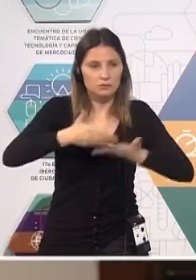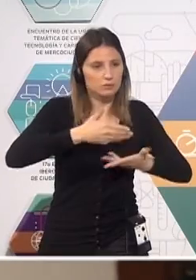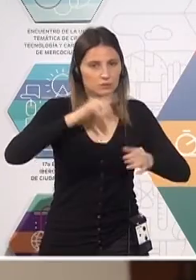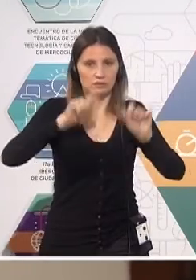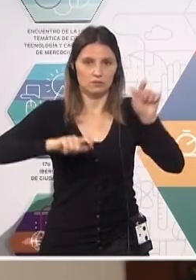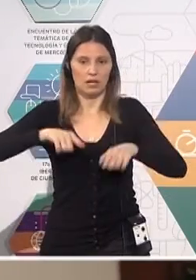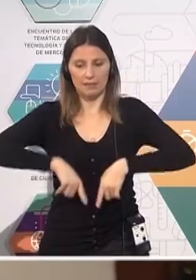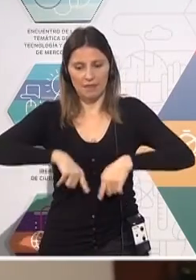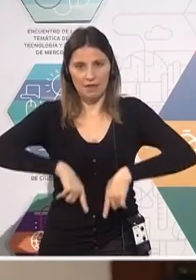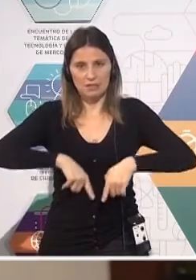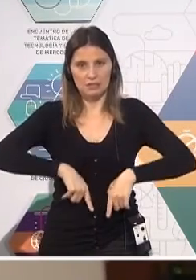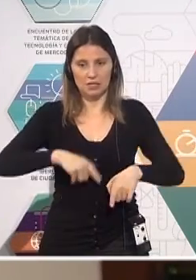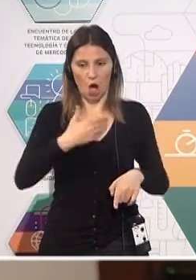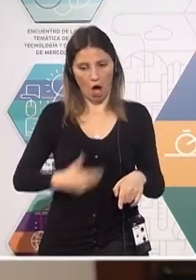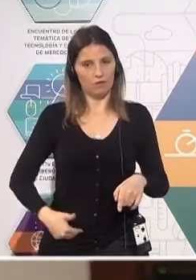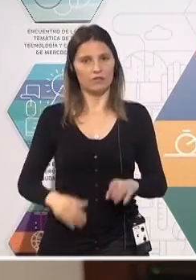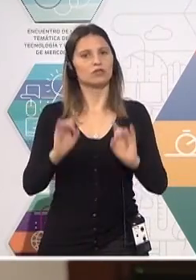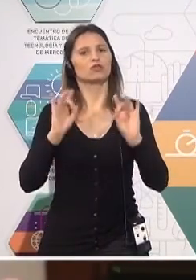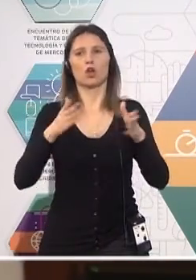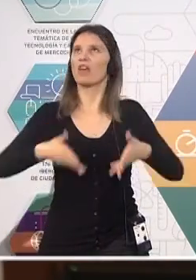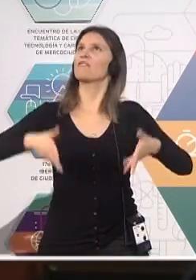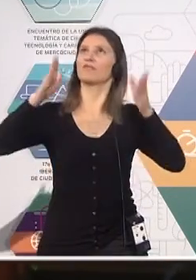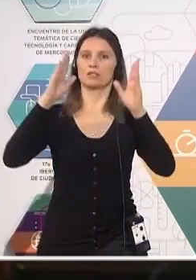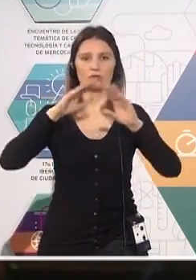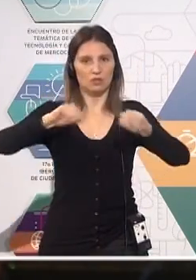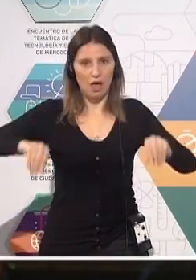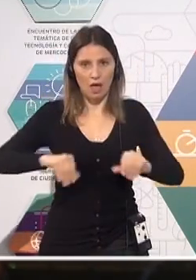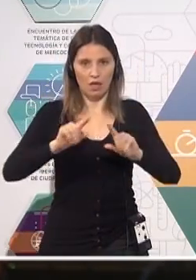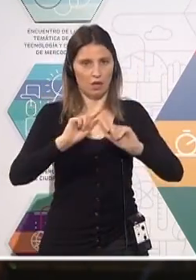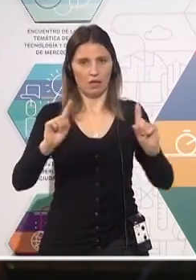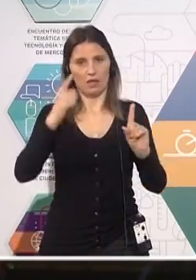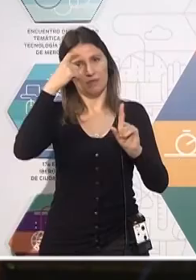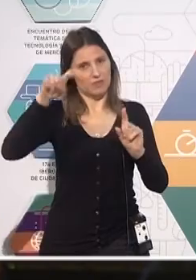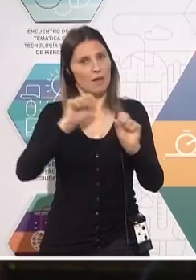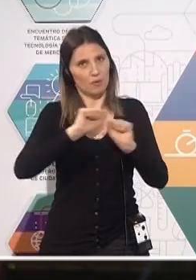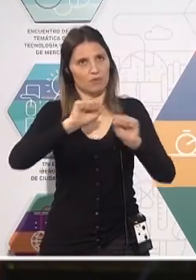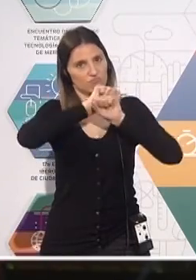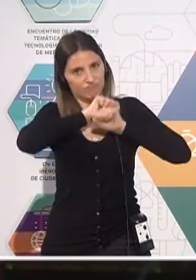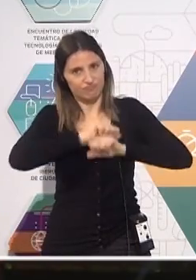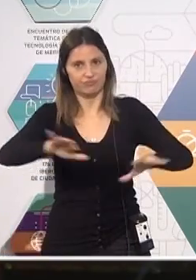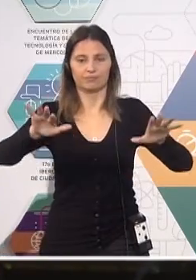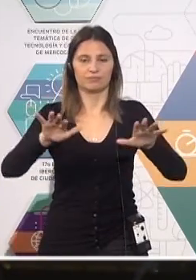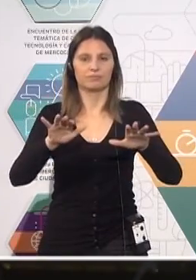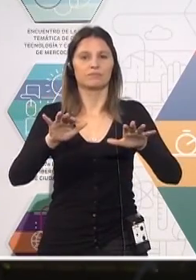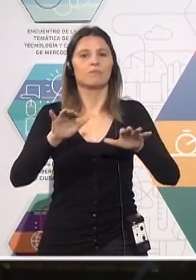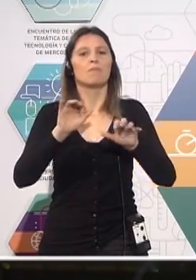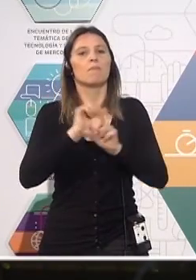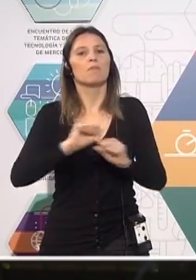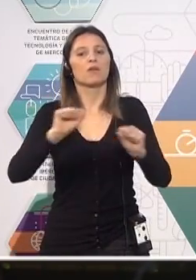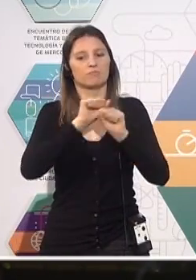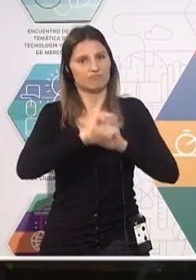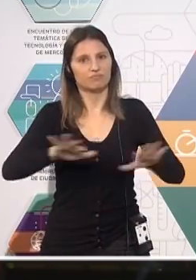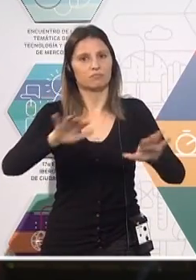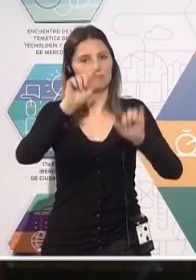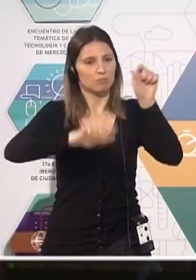intendencia, el organismo gubernamental no es solo el edificio, no es solo el territorio. La idea es poder llegar a los